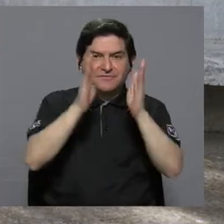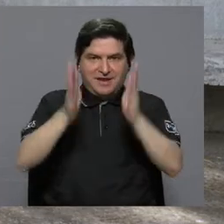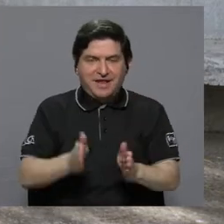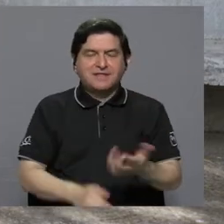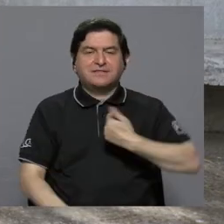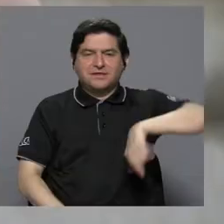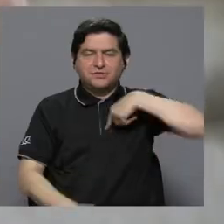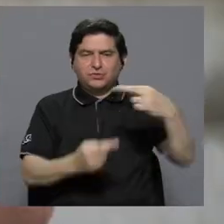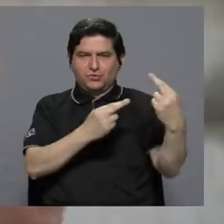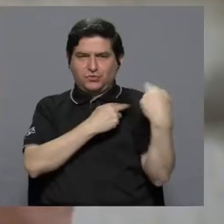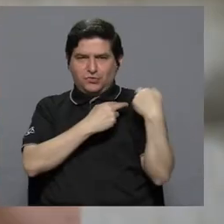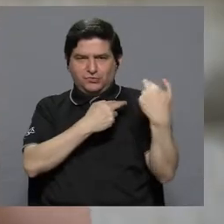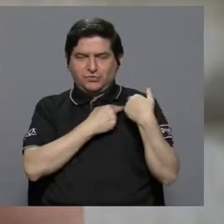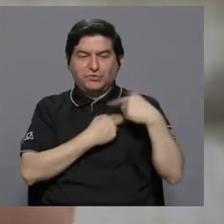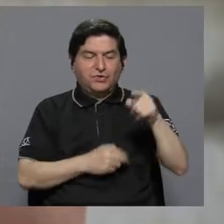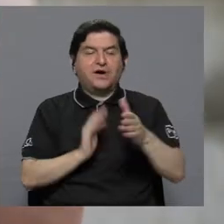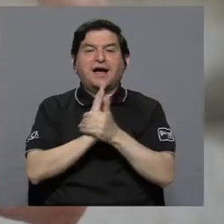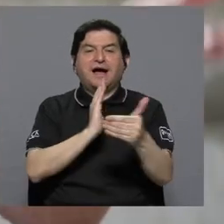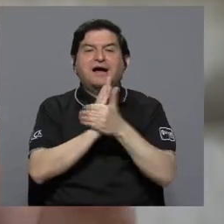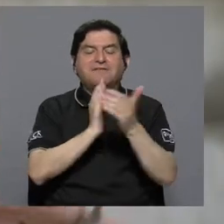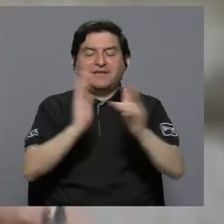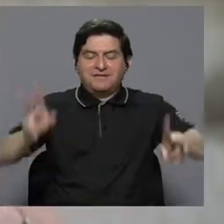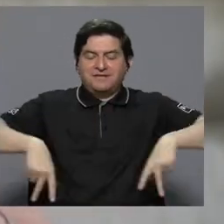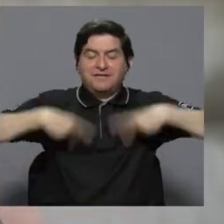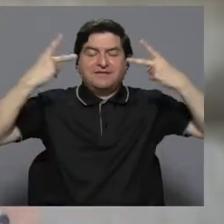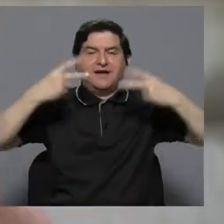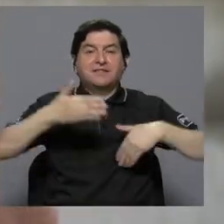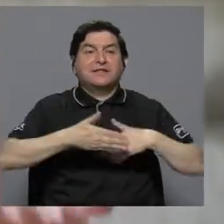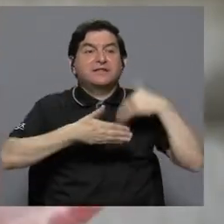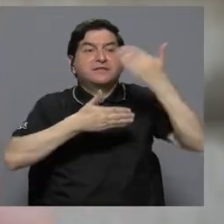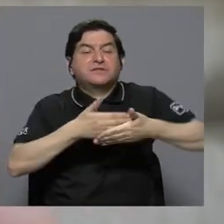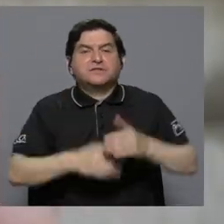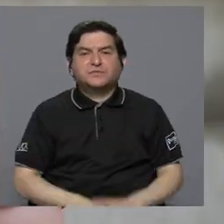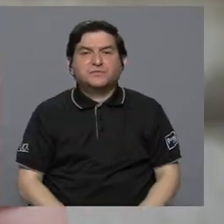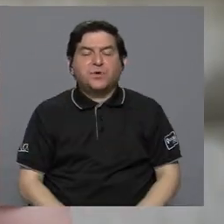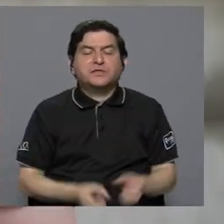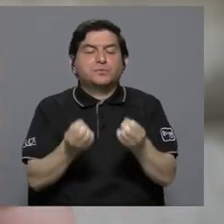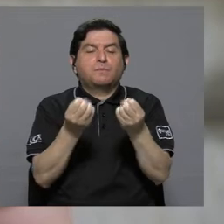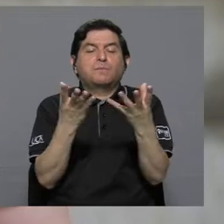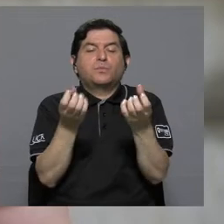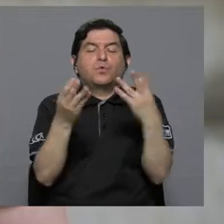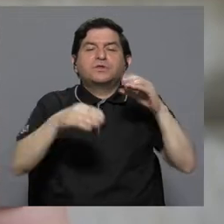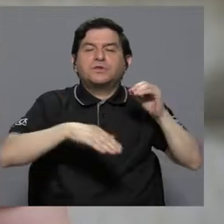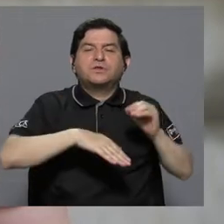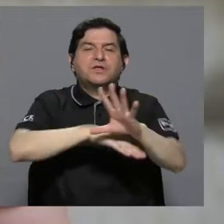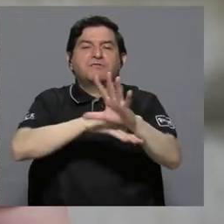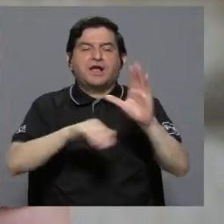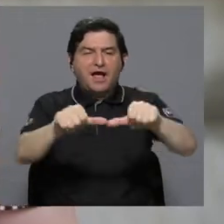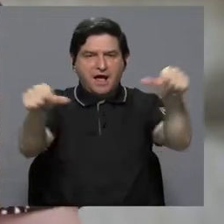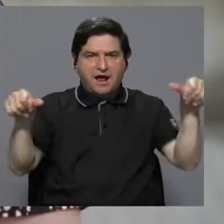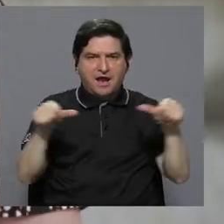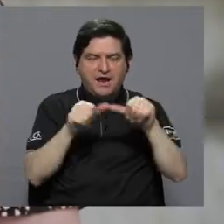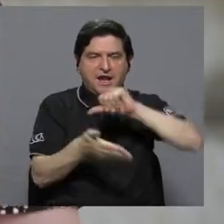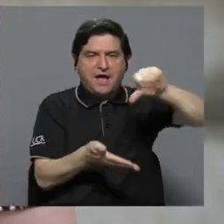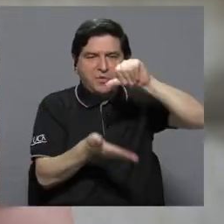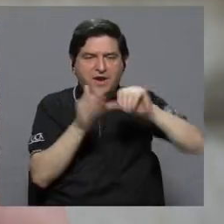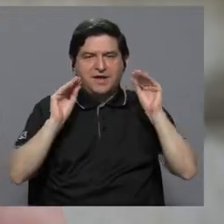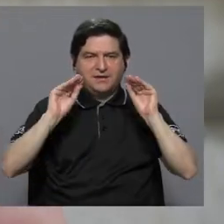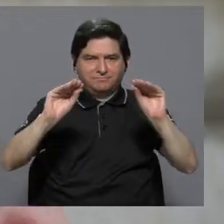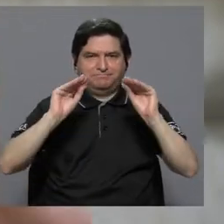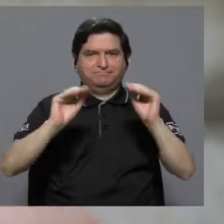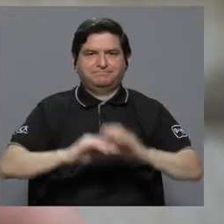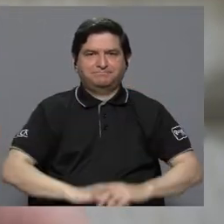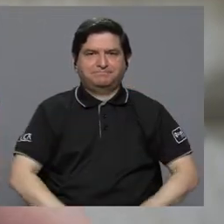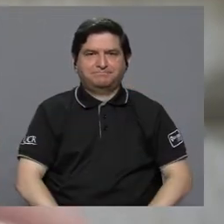responsabilidad, esas habilidades para la vida, para que luego sean efectos multiplicadores en sus aulas, en sus centros educativos.